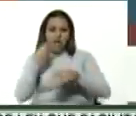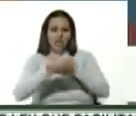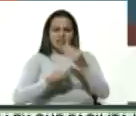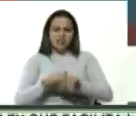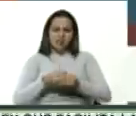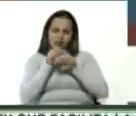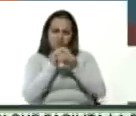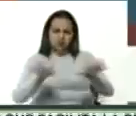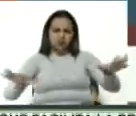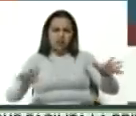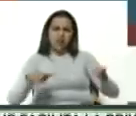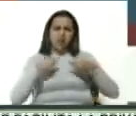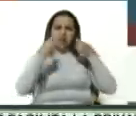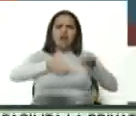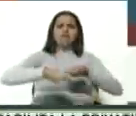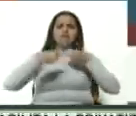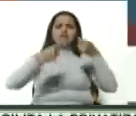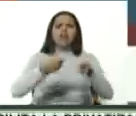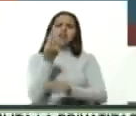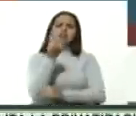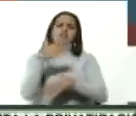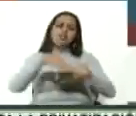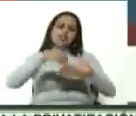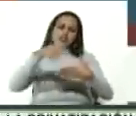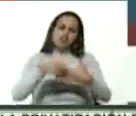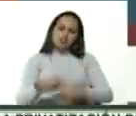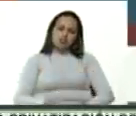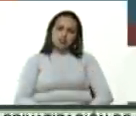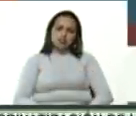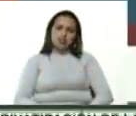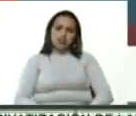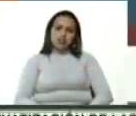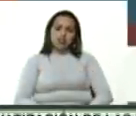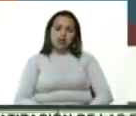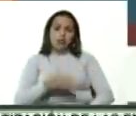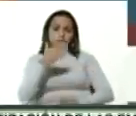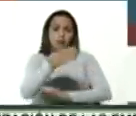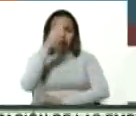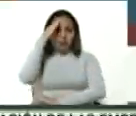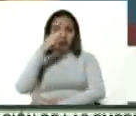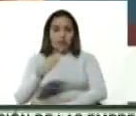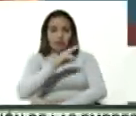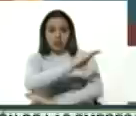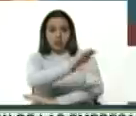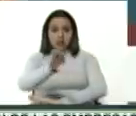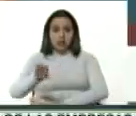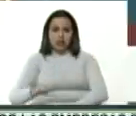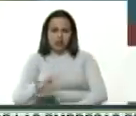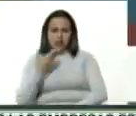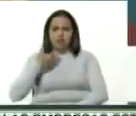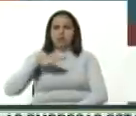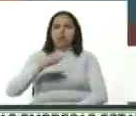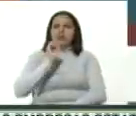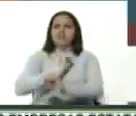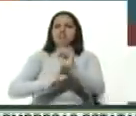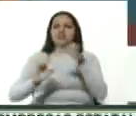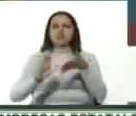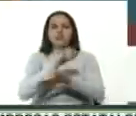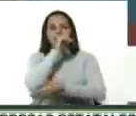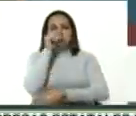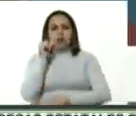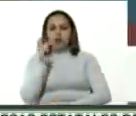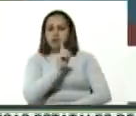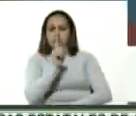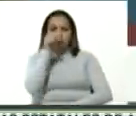e invirtiendo dinero con despliegues militares en el Caribe para luchar contra el narcotráfico cuando no es